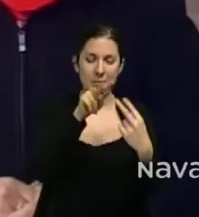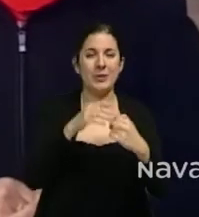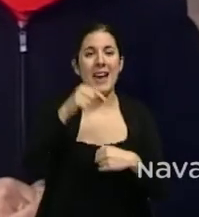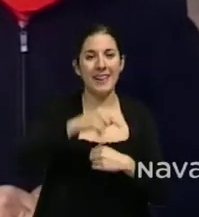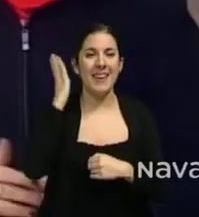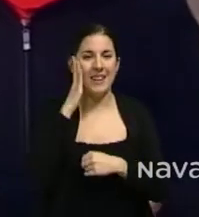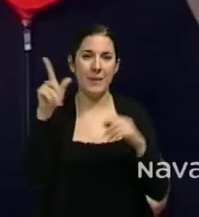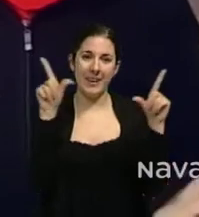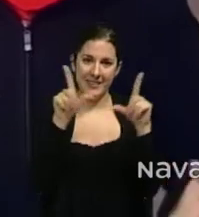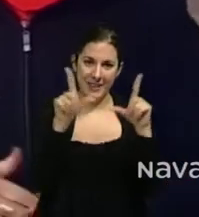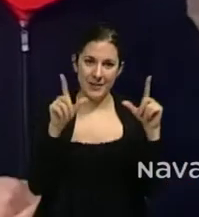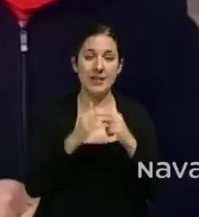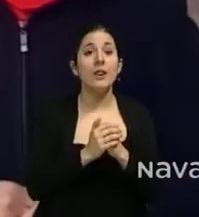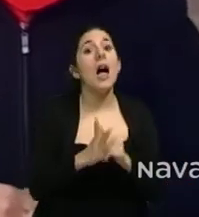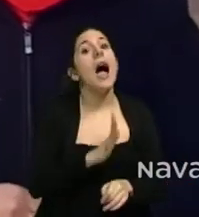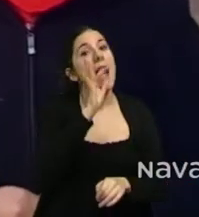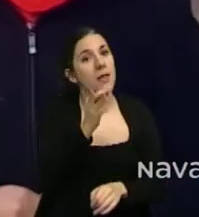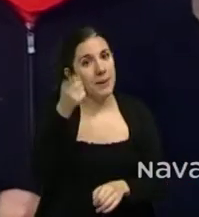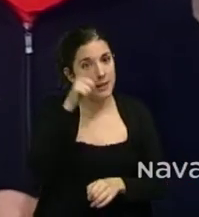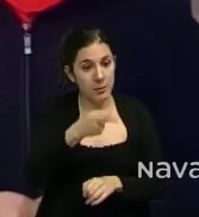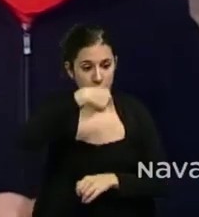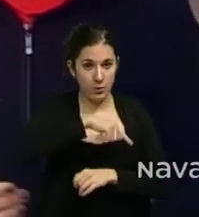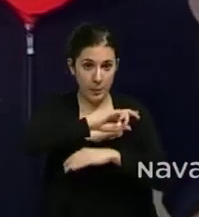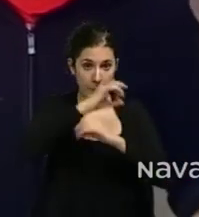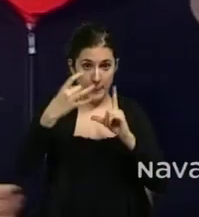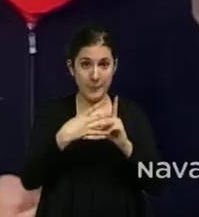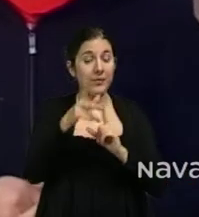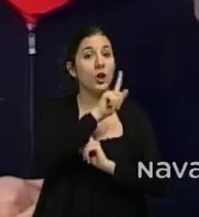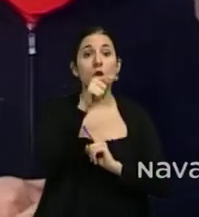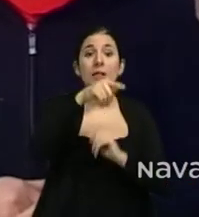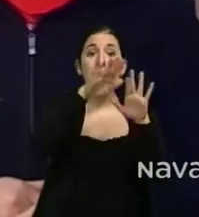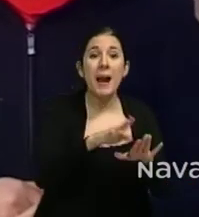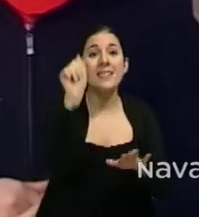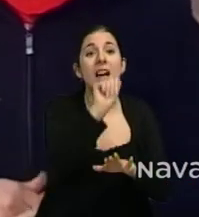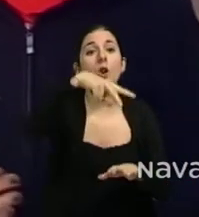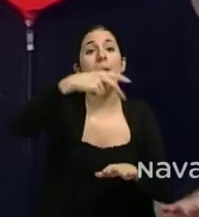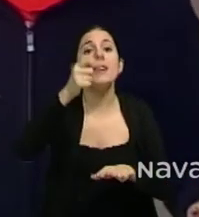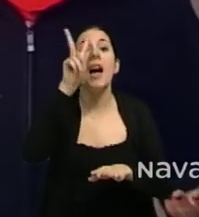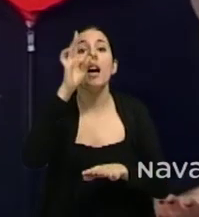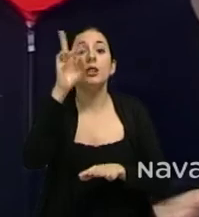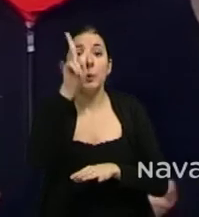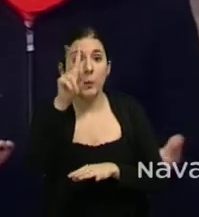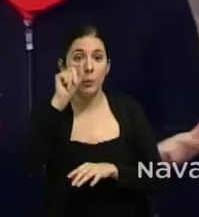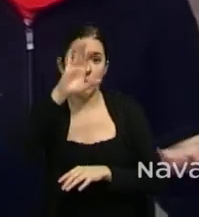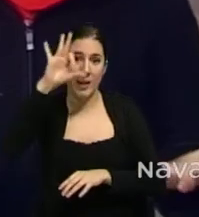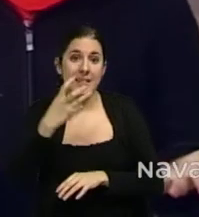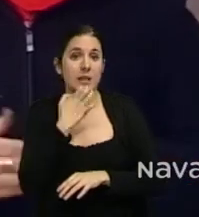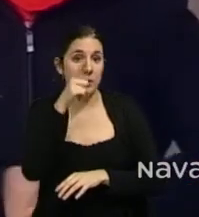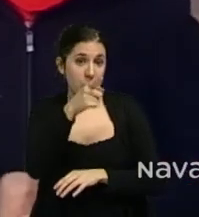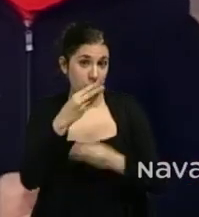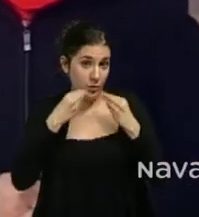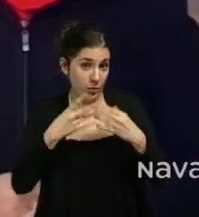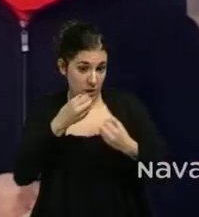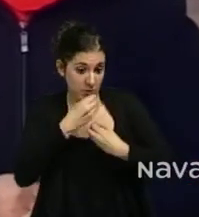de siete días. Y como no, por cierto, también nuestro correo electrónico no te pares arroba natv.es si es que quieres presentarnos tu